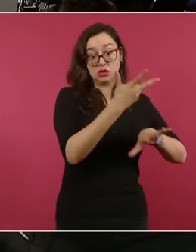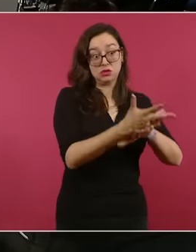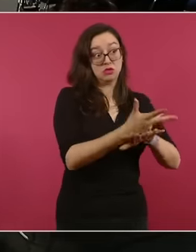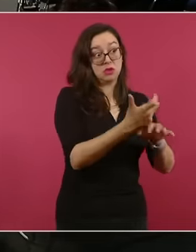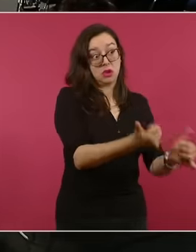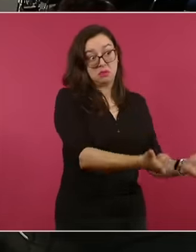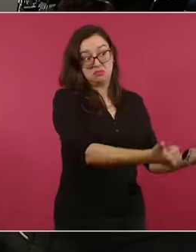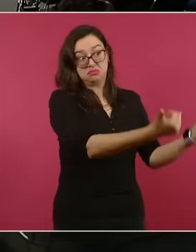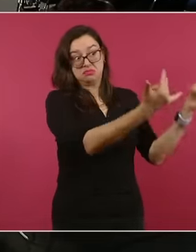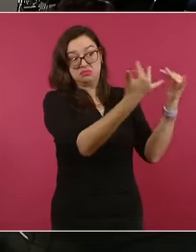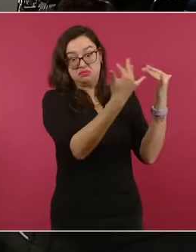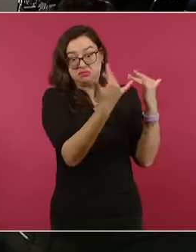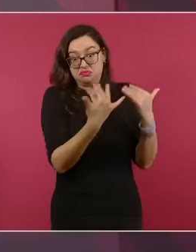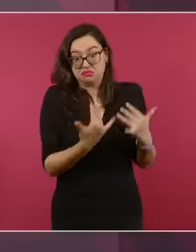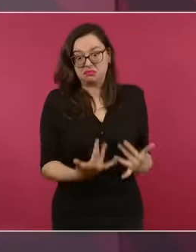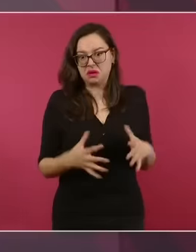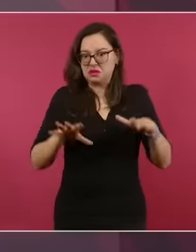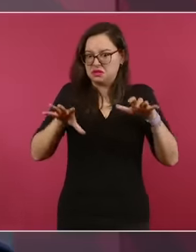unirnos,